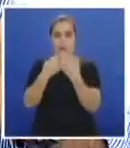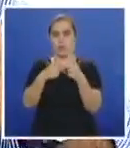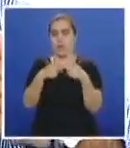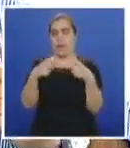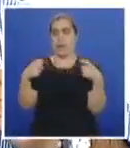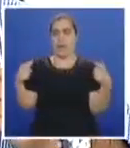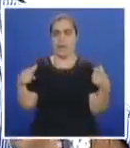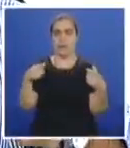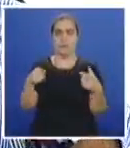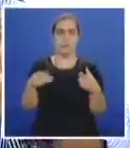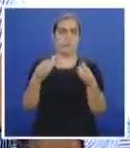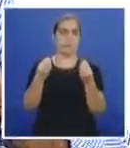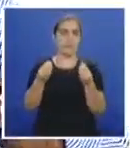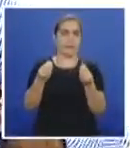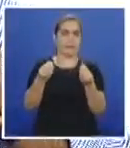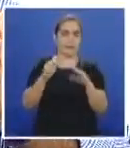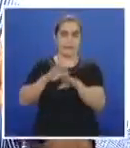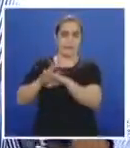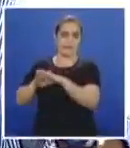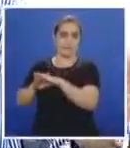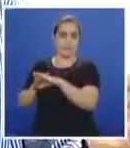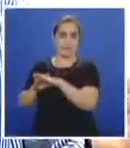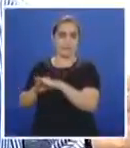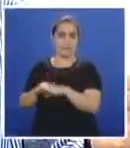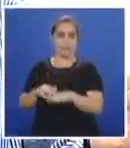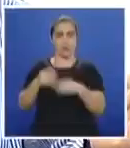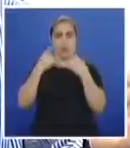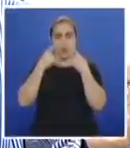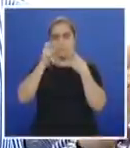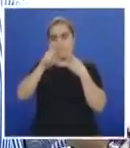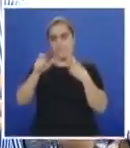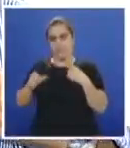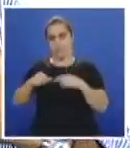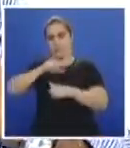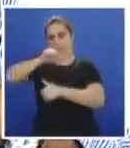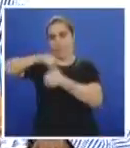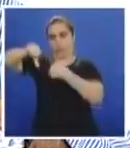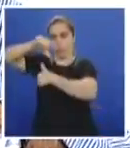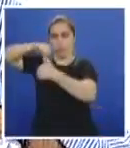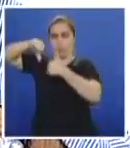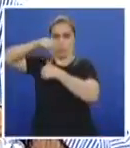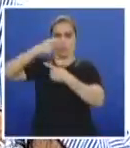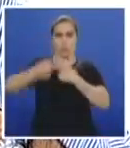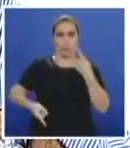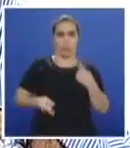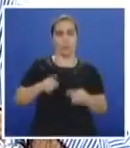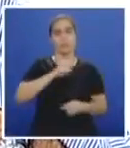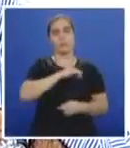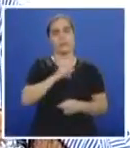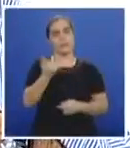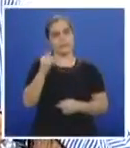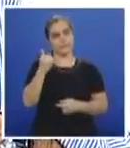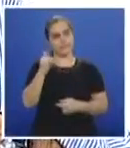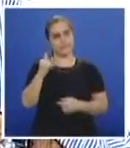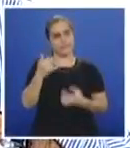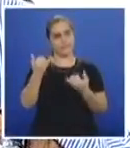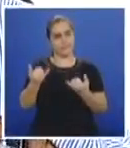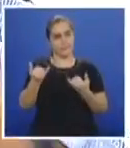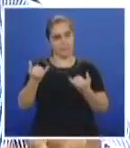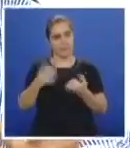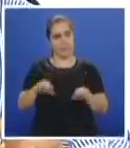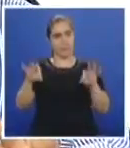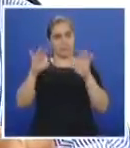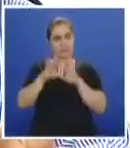demás y impartir todas las órdenes, no los que tienen turnos permanentes. Entonces, ya Cali es una ciudad que tiene que